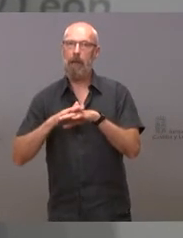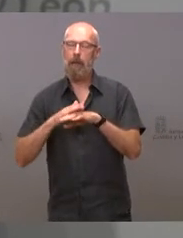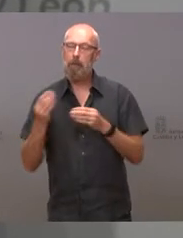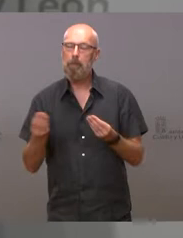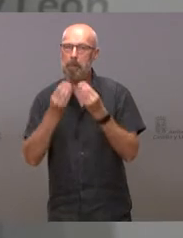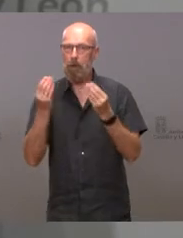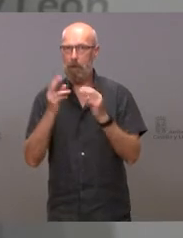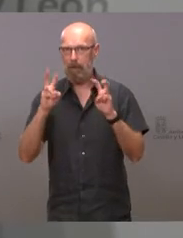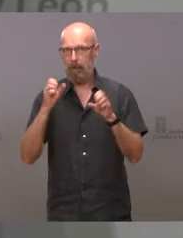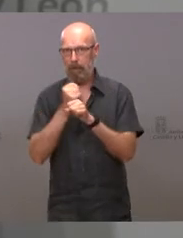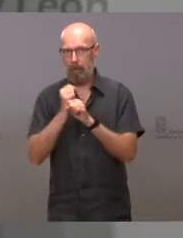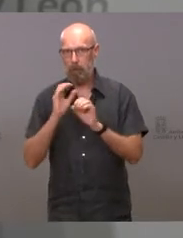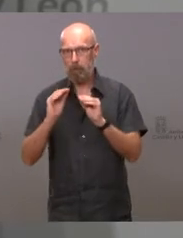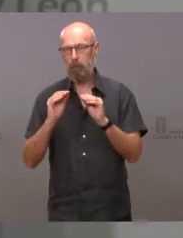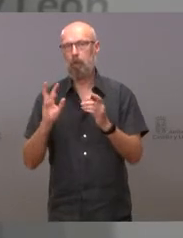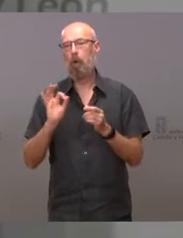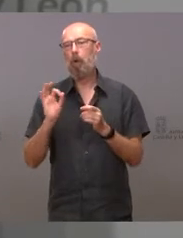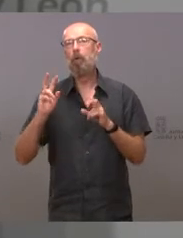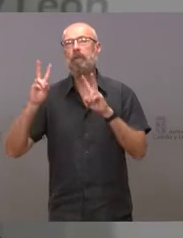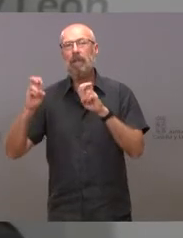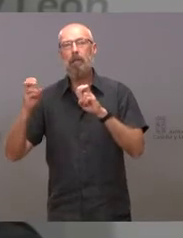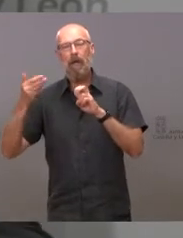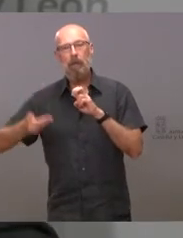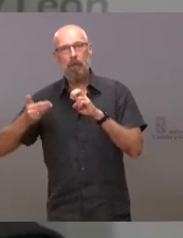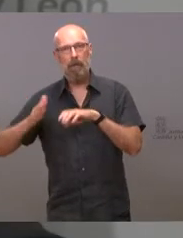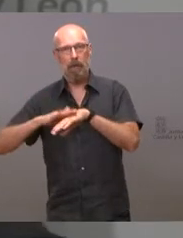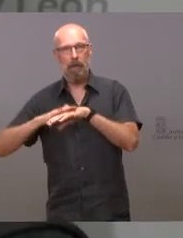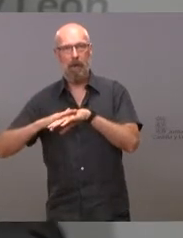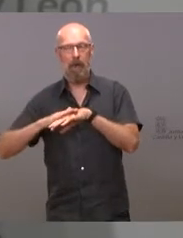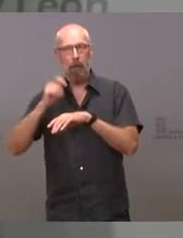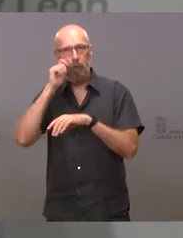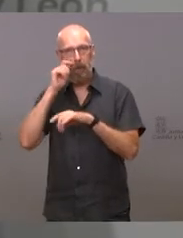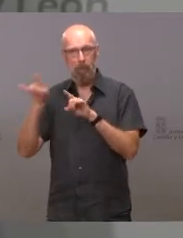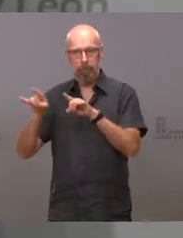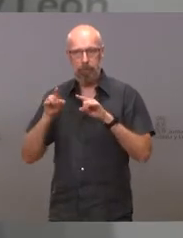y sobre aspectos que se consideren estratégicos para nuestro turismo.